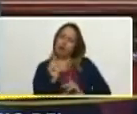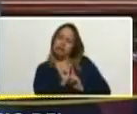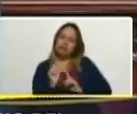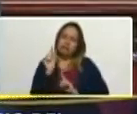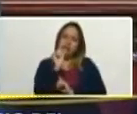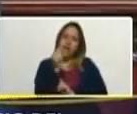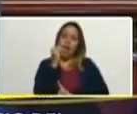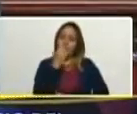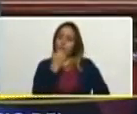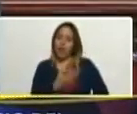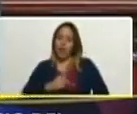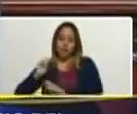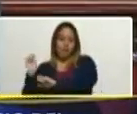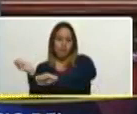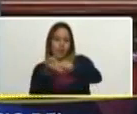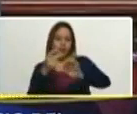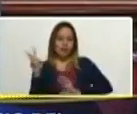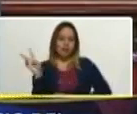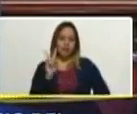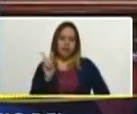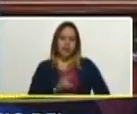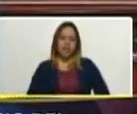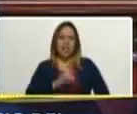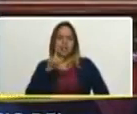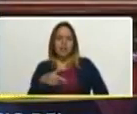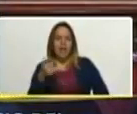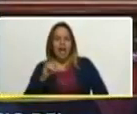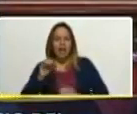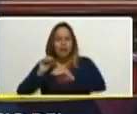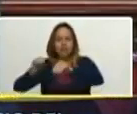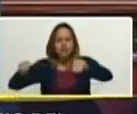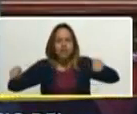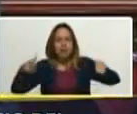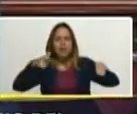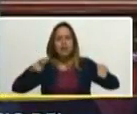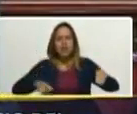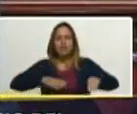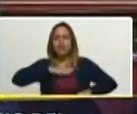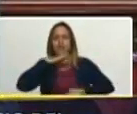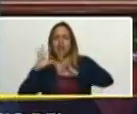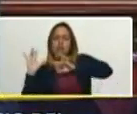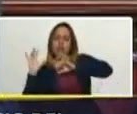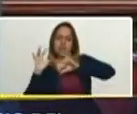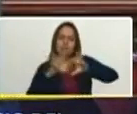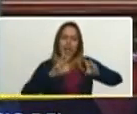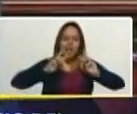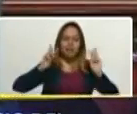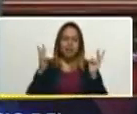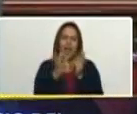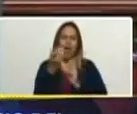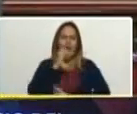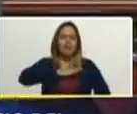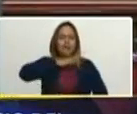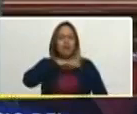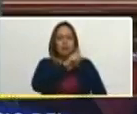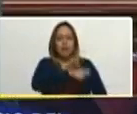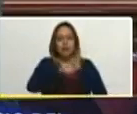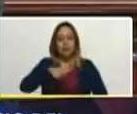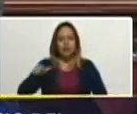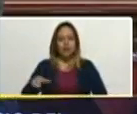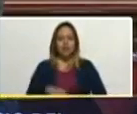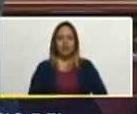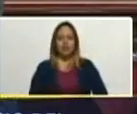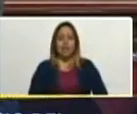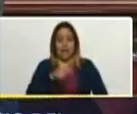está la cosa buena, el béisbol venezolano, además está convocando multitudes, los estadios se llenan de gente y